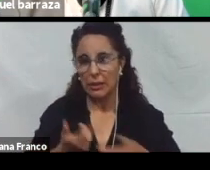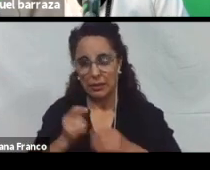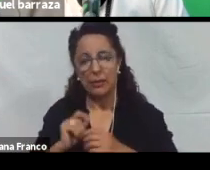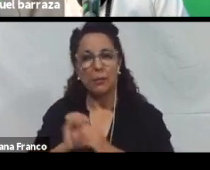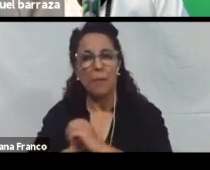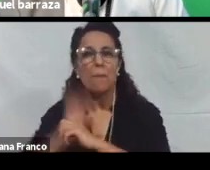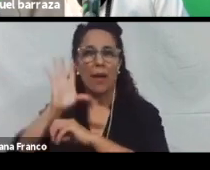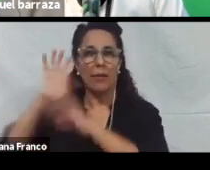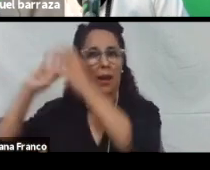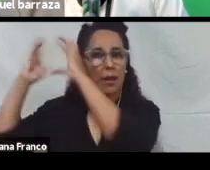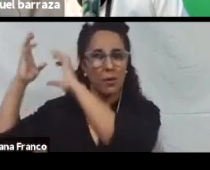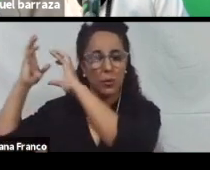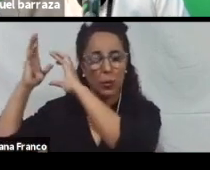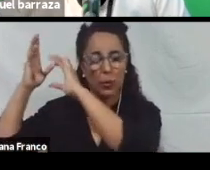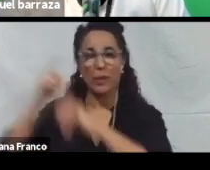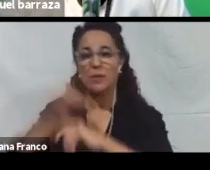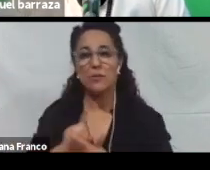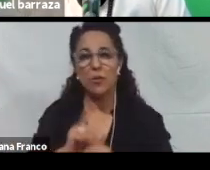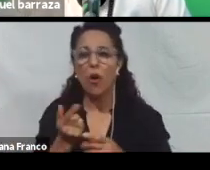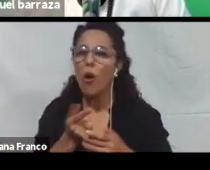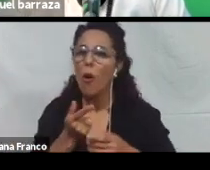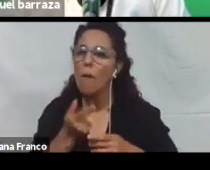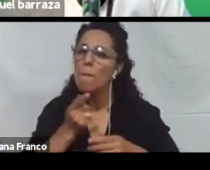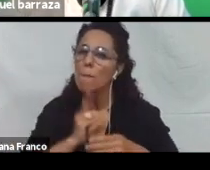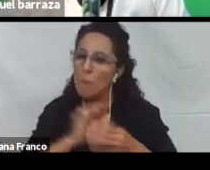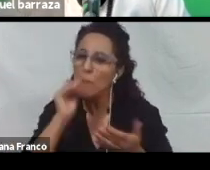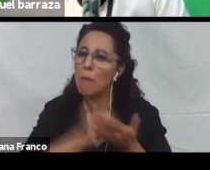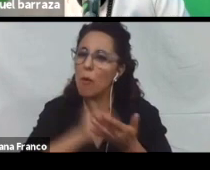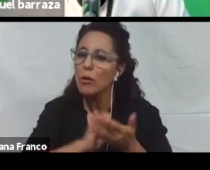una descripción. Para esa tabla. Para que se pueda acceder a ese contenido.